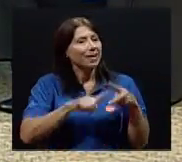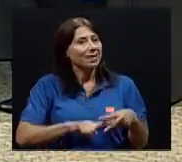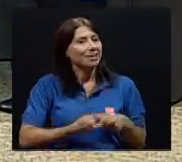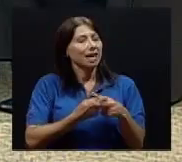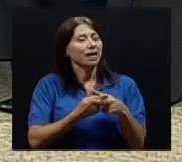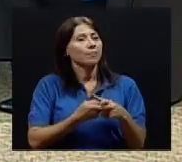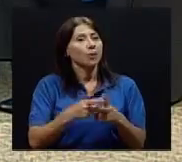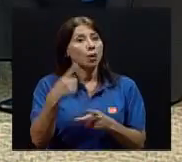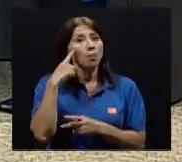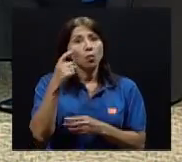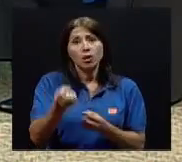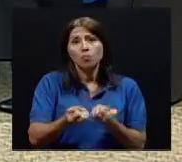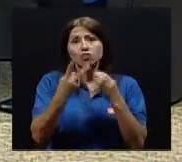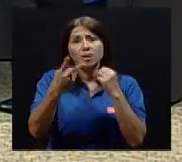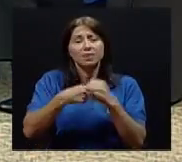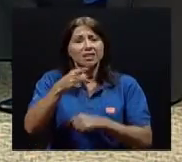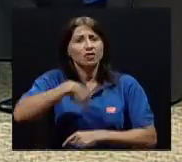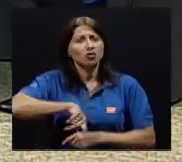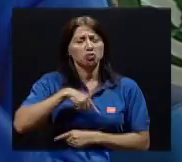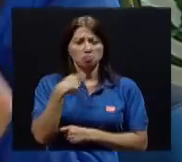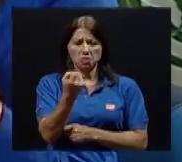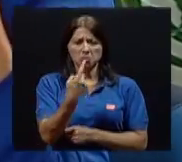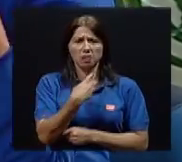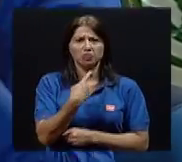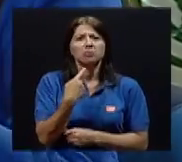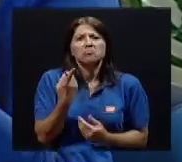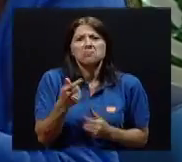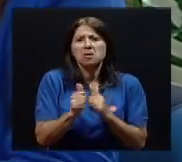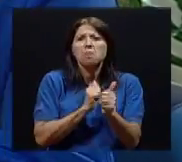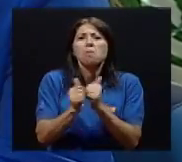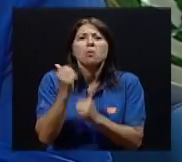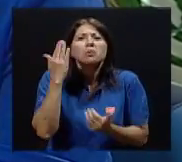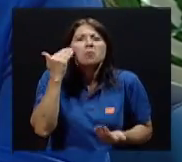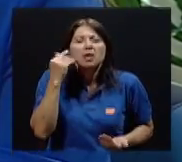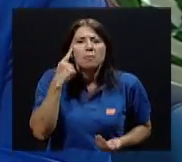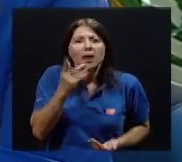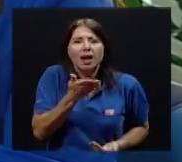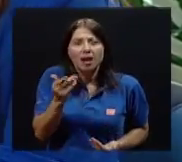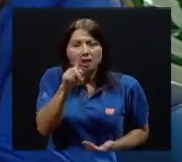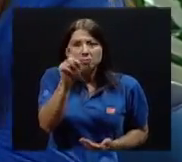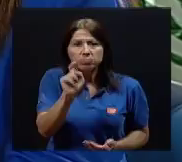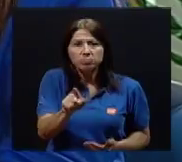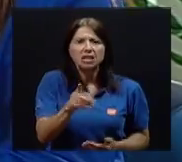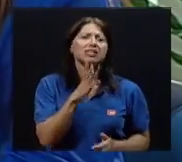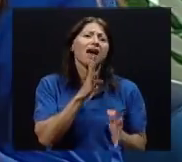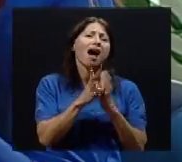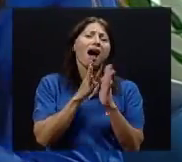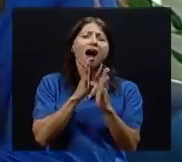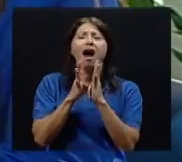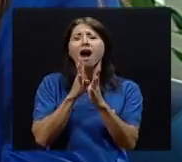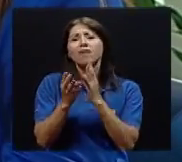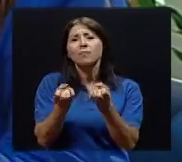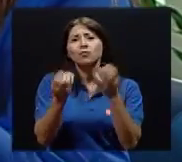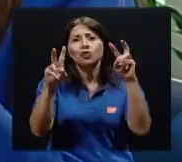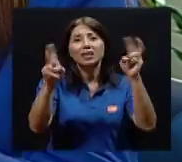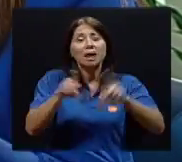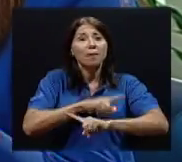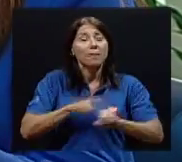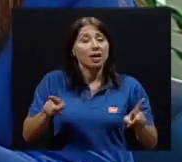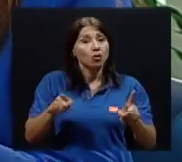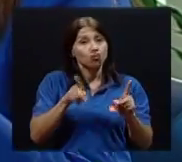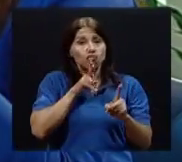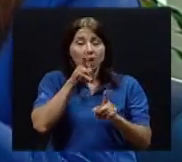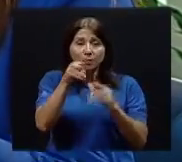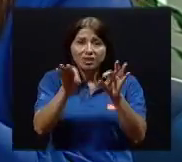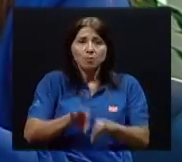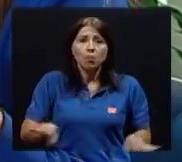veces nos cuestionamos por qué hacer deporte. Se habla, se satura mucho de este tema y hasta el cansancio, pero definitivamente es importante